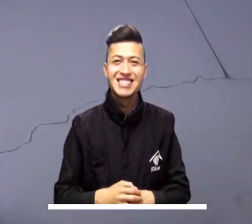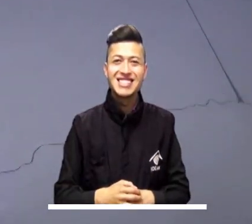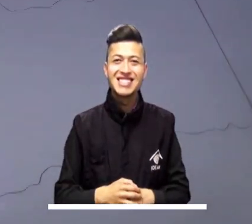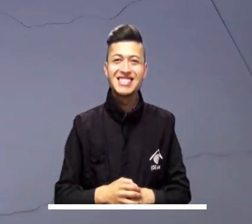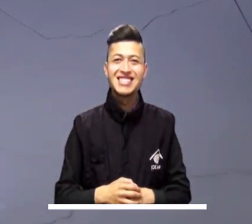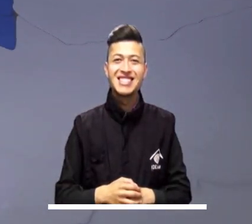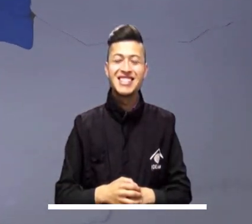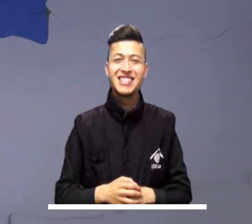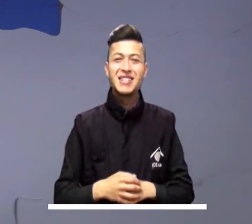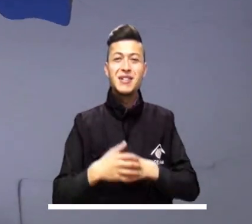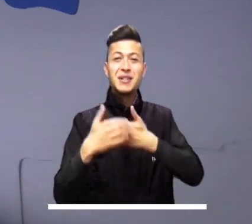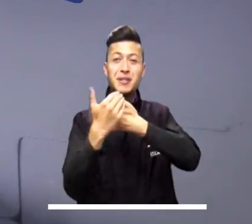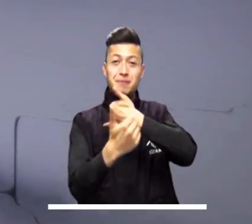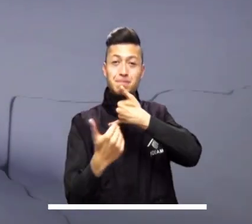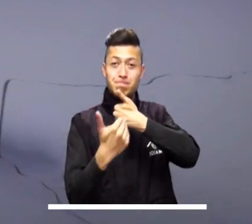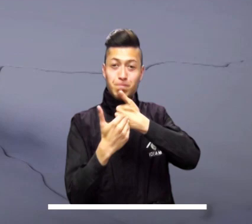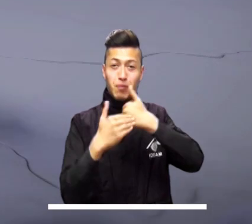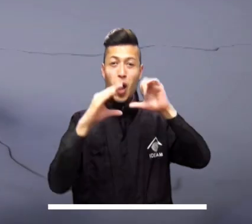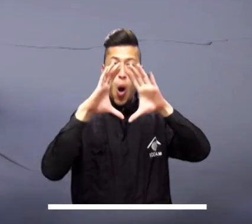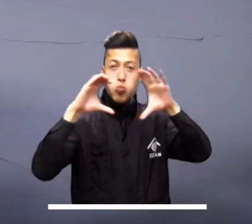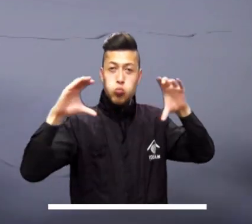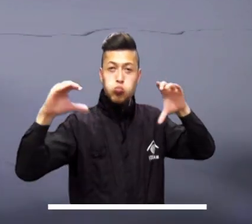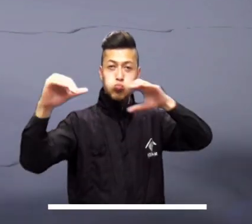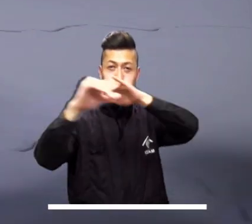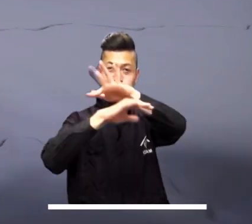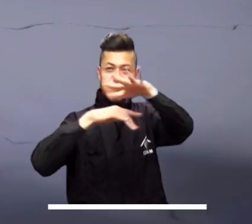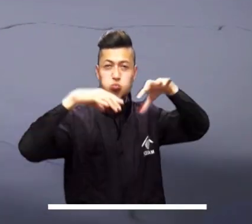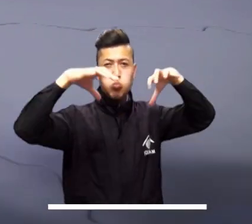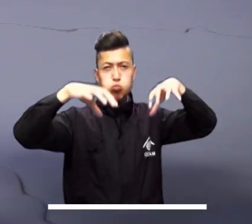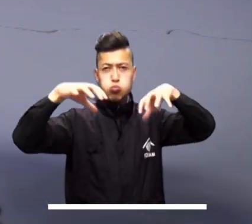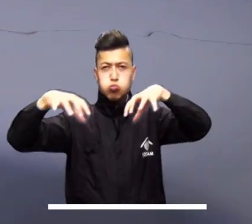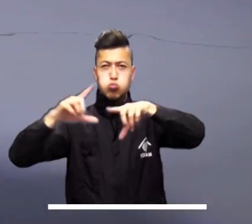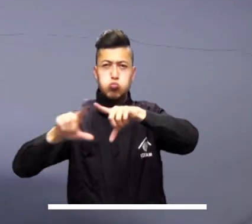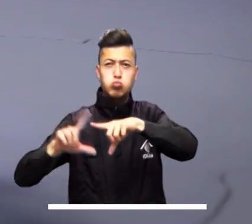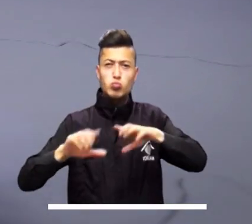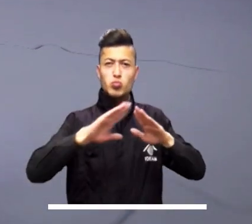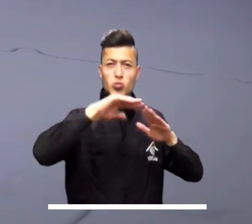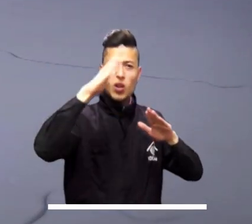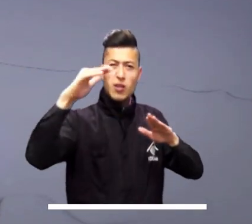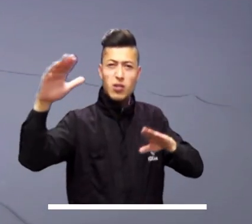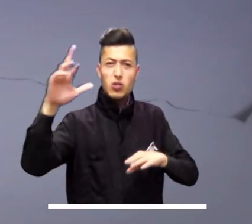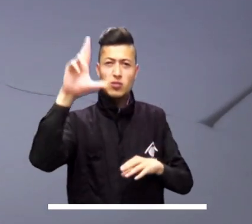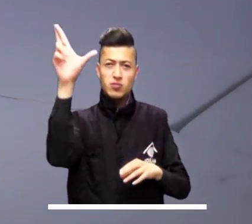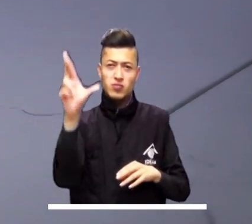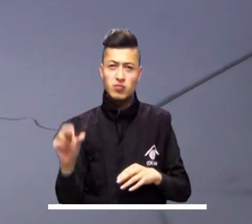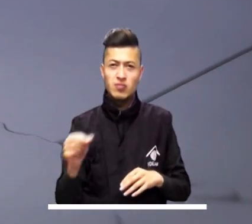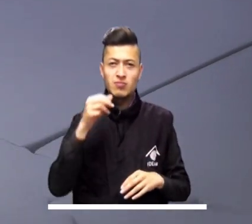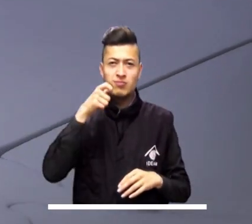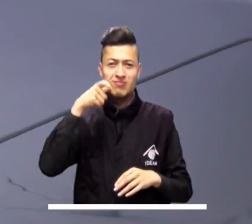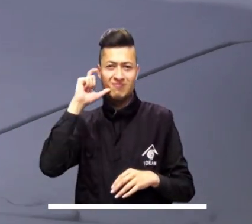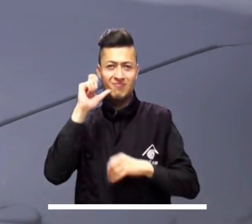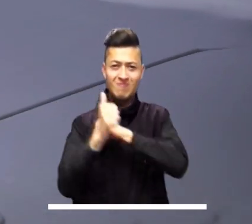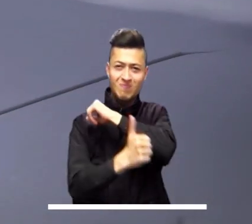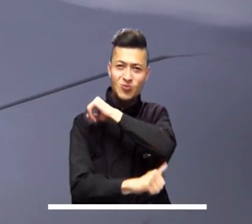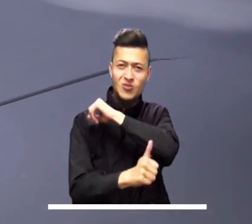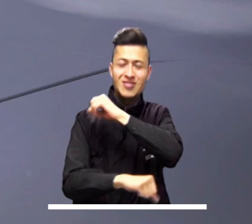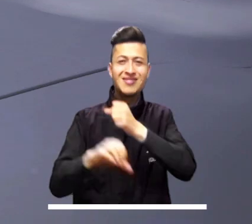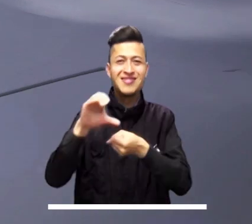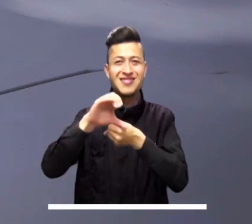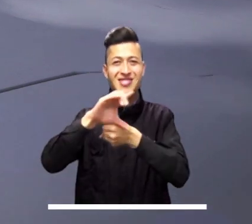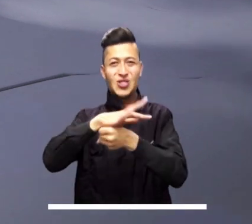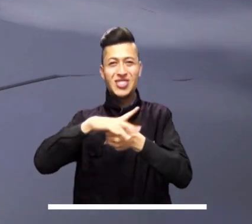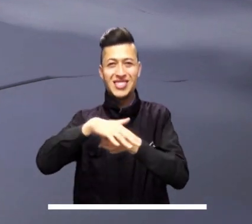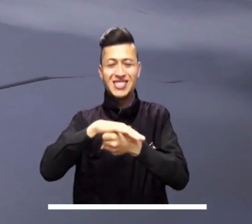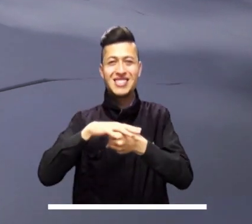Nariño. El centro del país puede presentar nubosidad variada con lluvias en diferentes zonas de Antioquia, Rizaralda, Caltas,